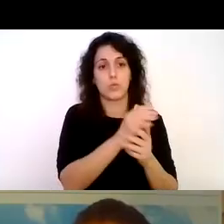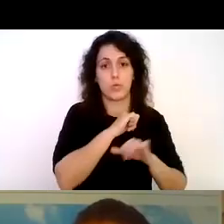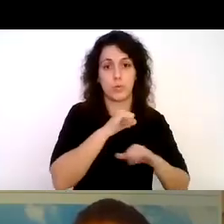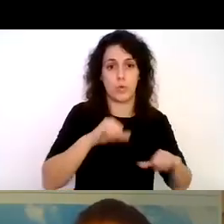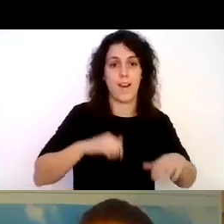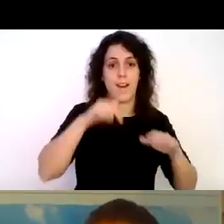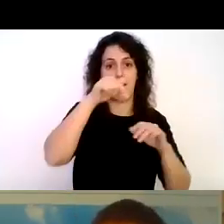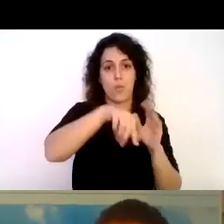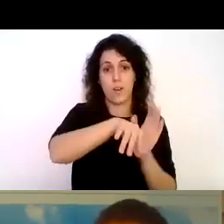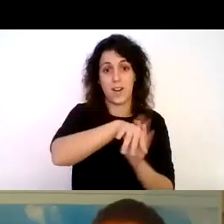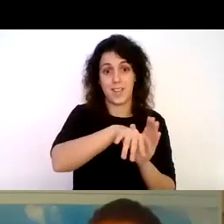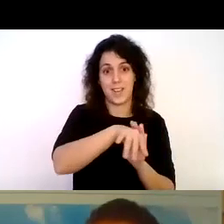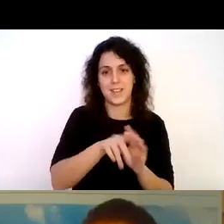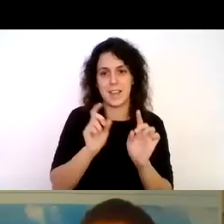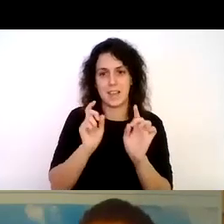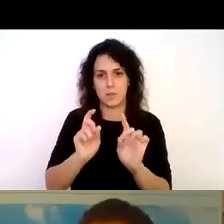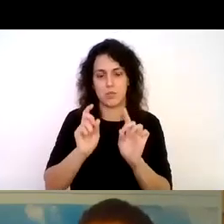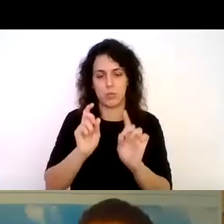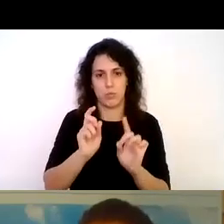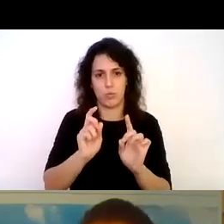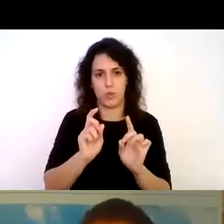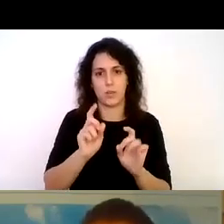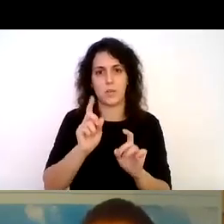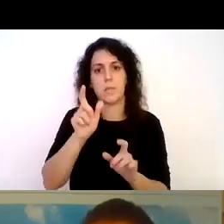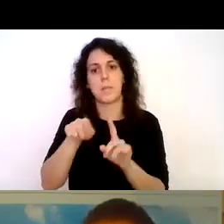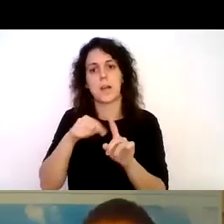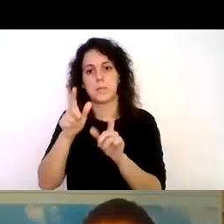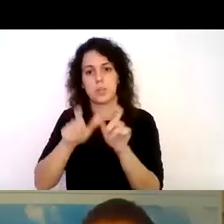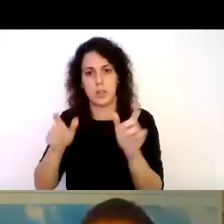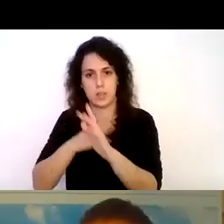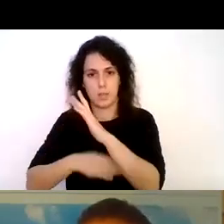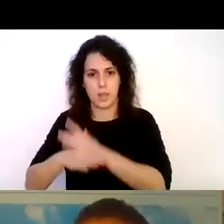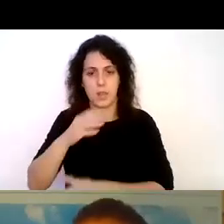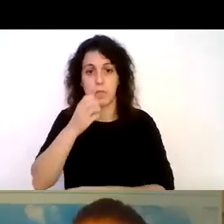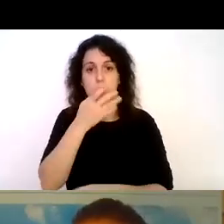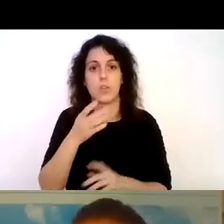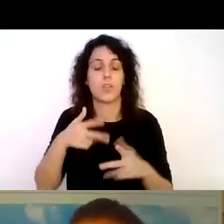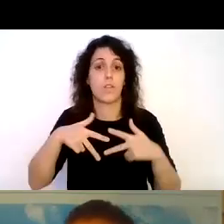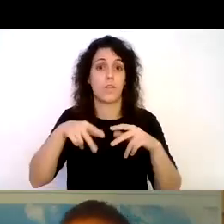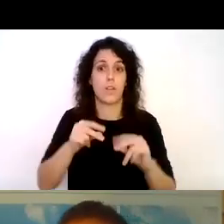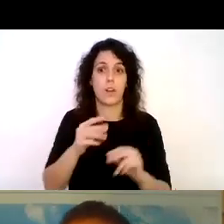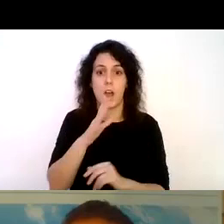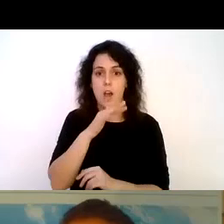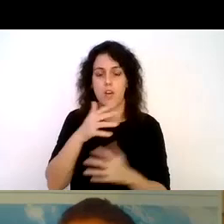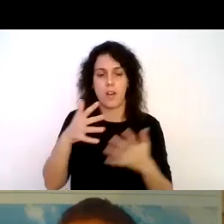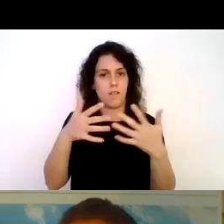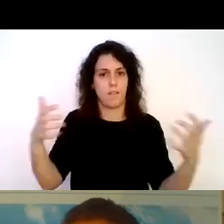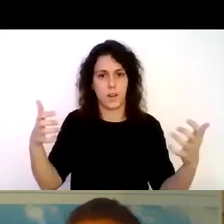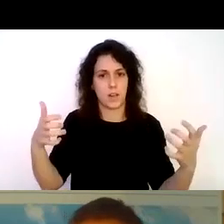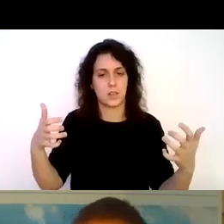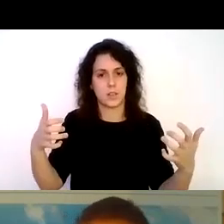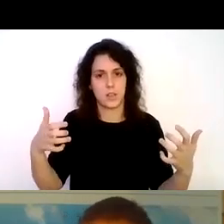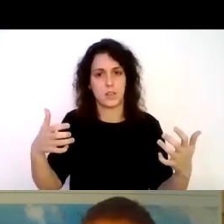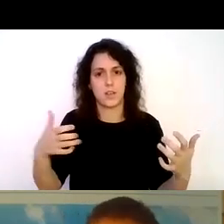derecha instructores y ahí personas con discapacidad y bueno para terminar les dejo una frase con la que